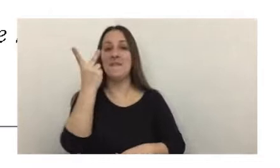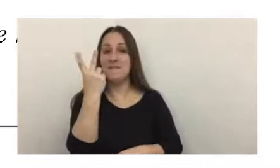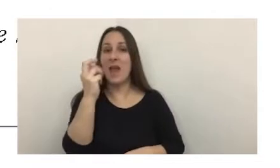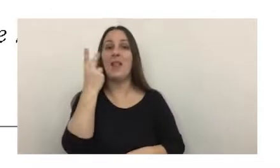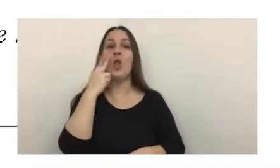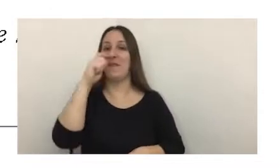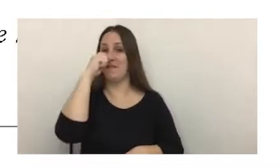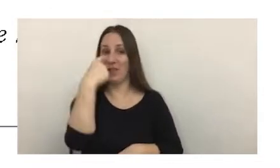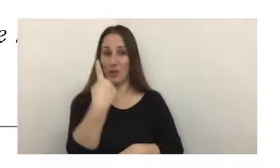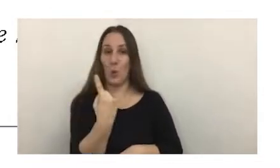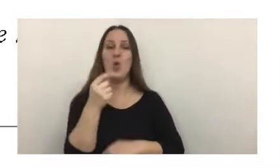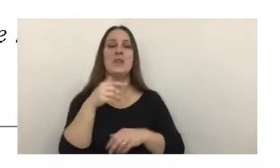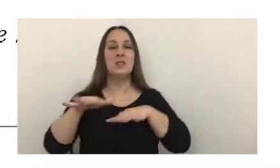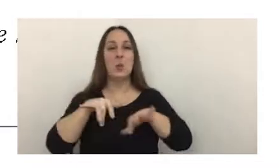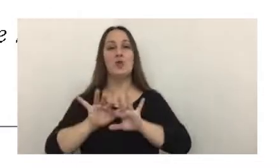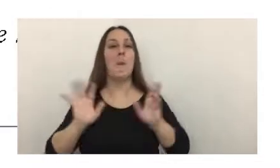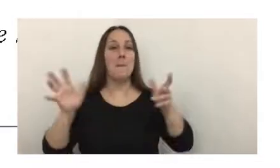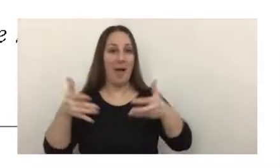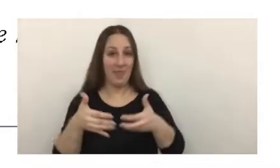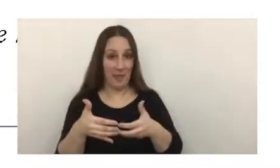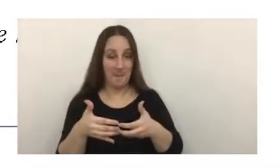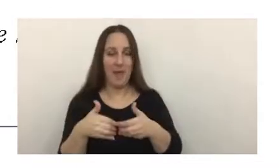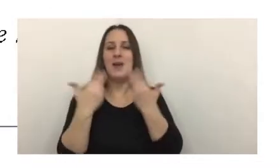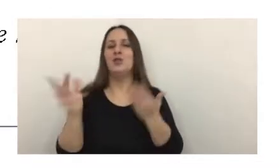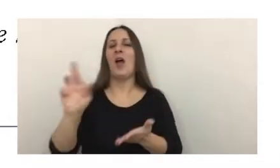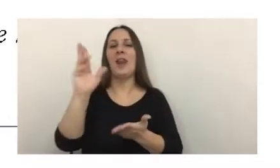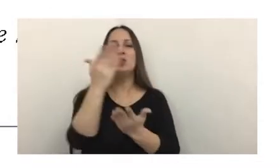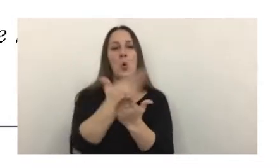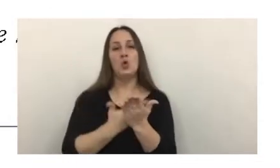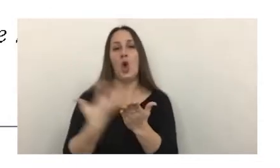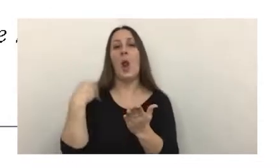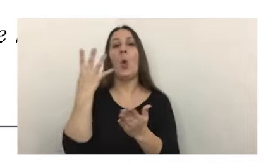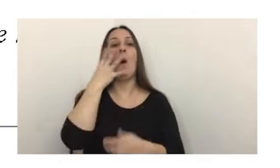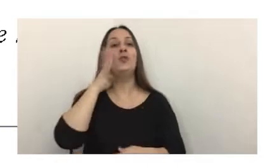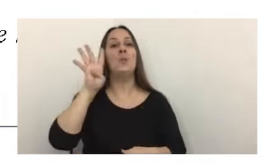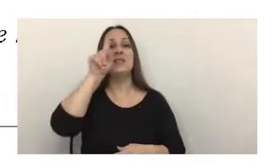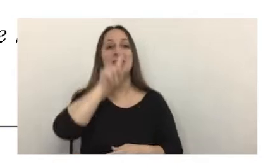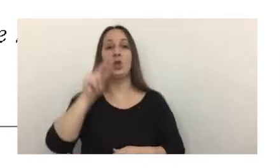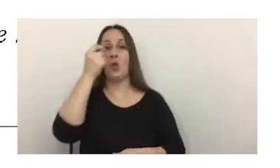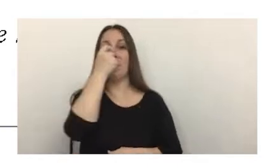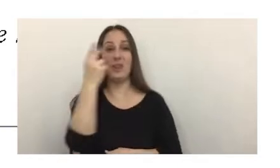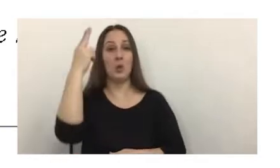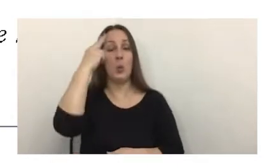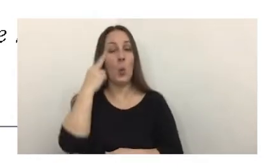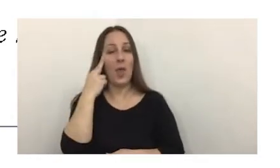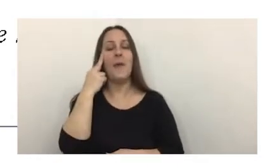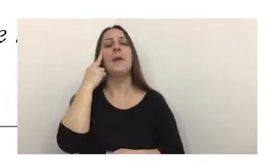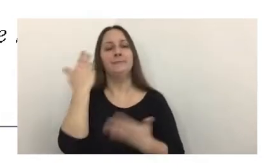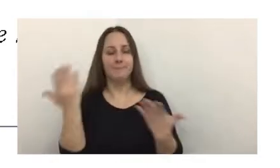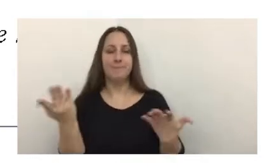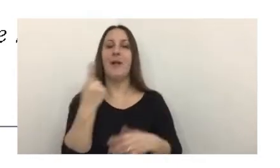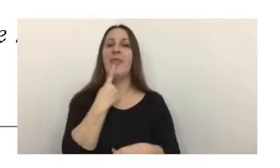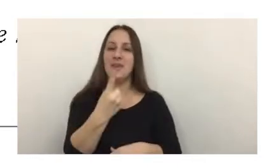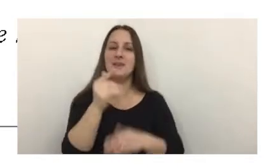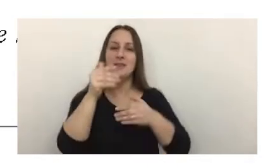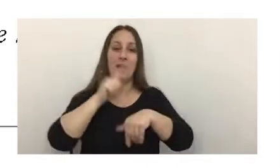-2021 con la pandemia, la resolución general 4.129 ha dispuesto